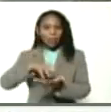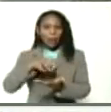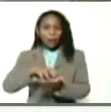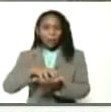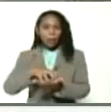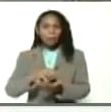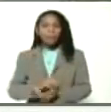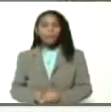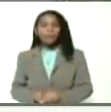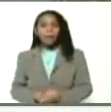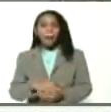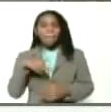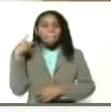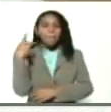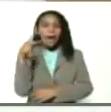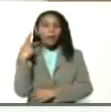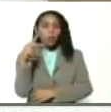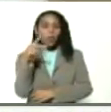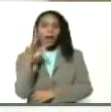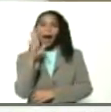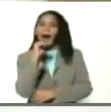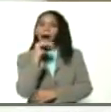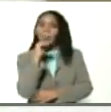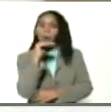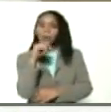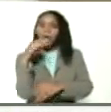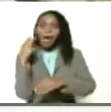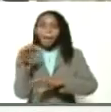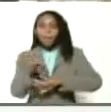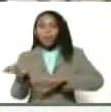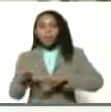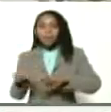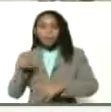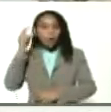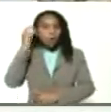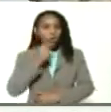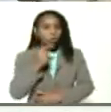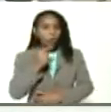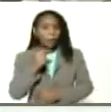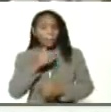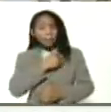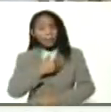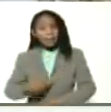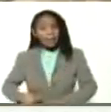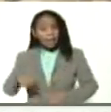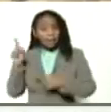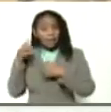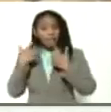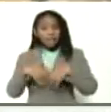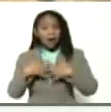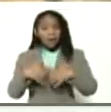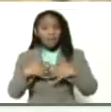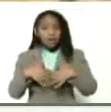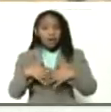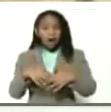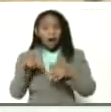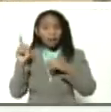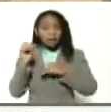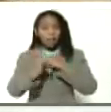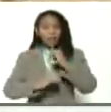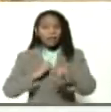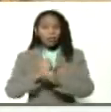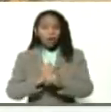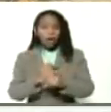parroquia Cagua del municipio Sucre presidente en la empresa insecticidas internacionales